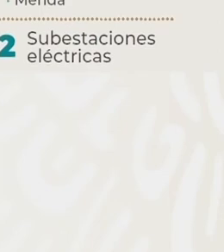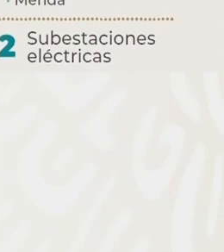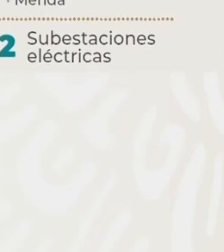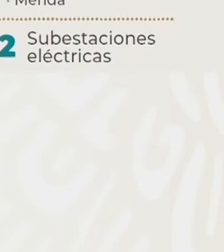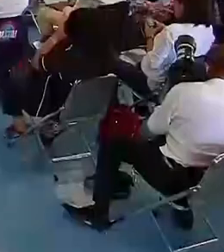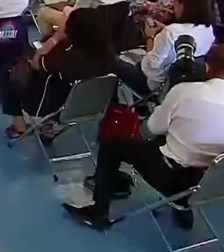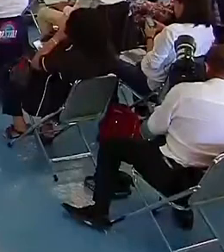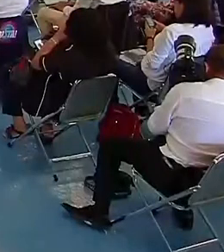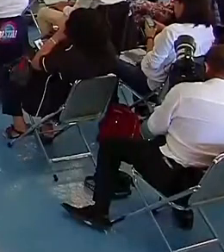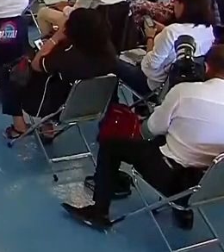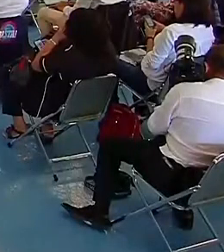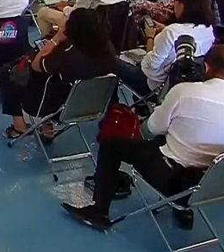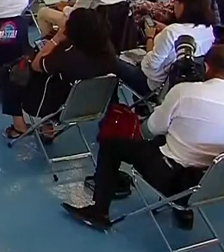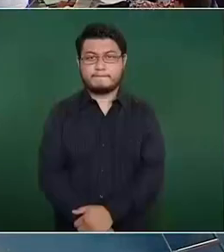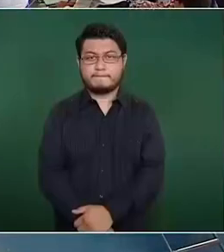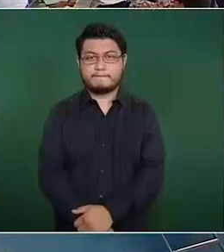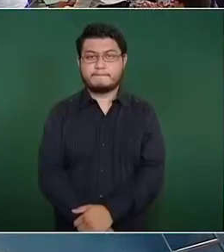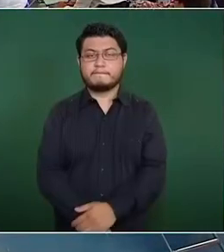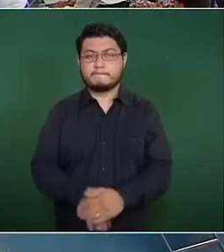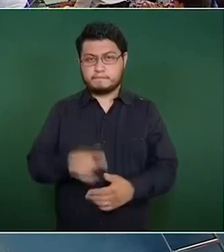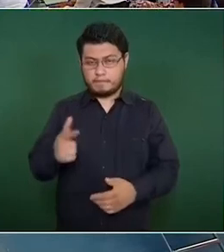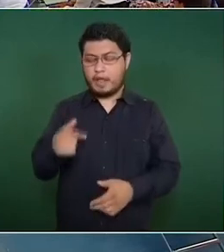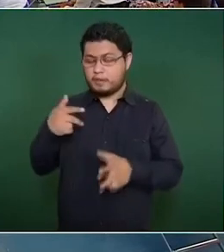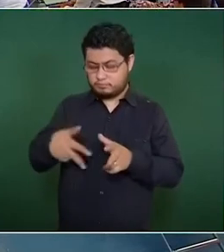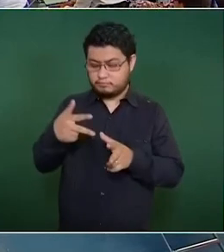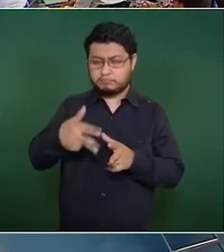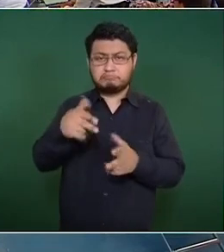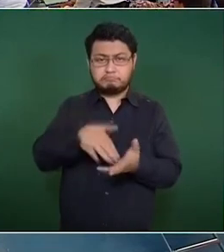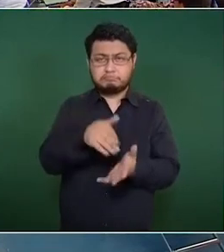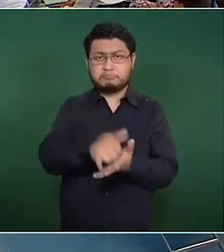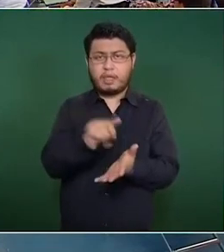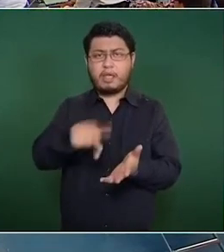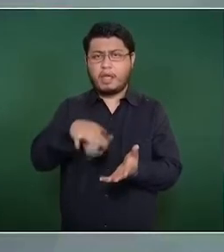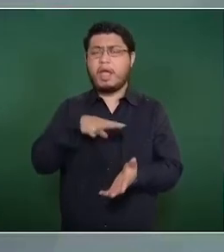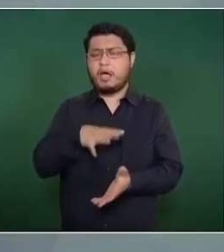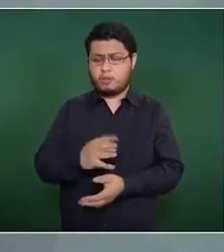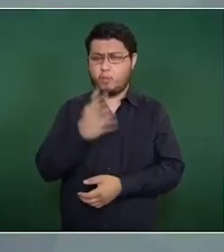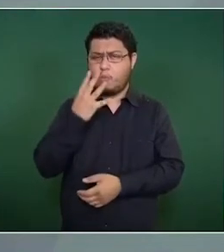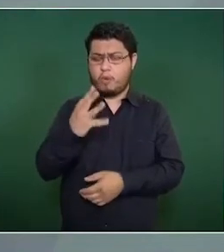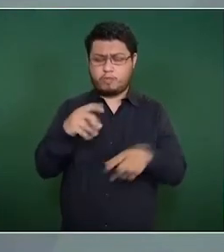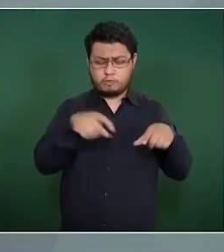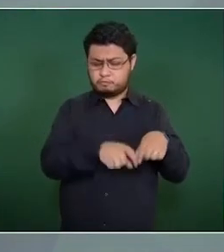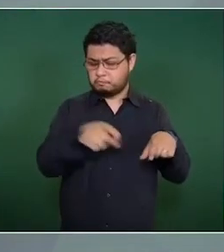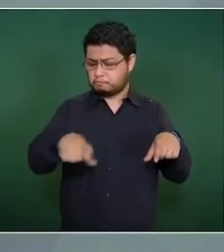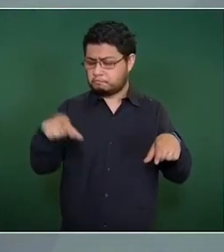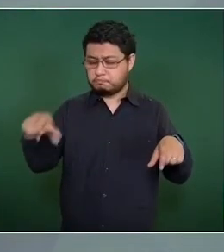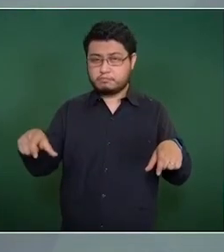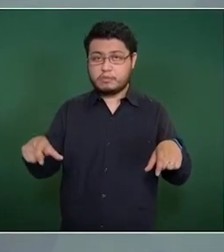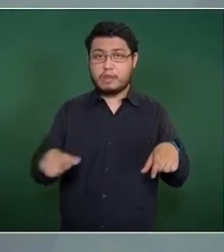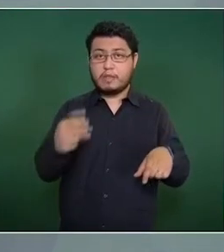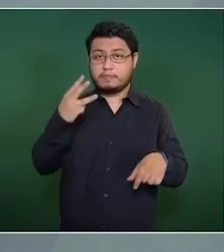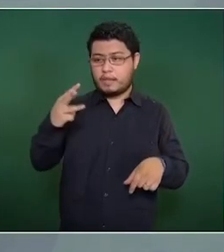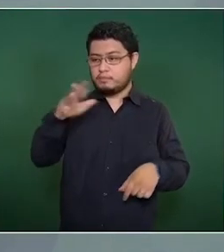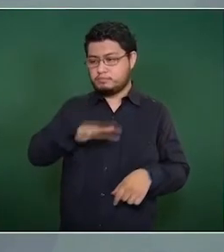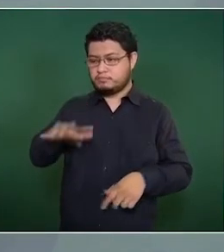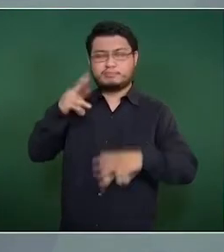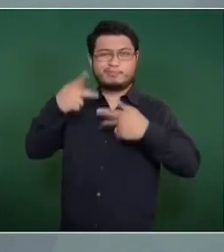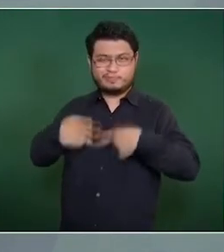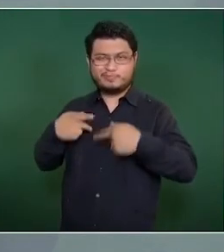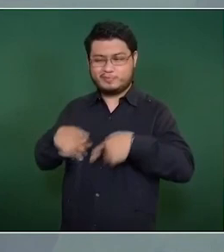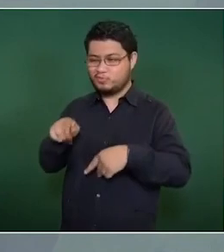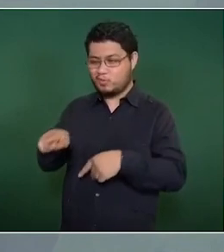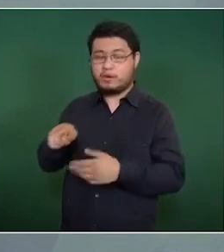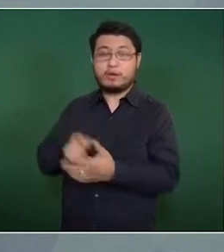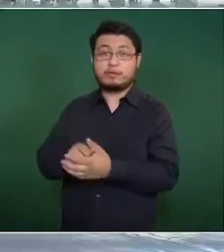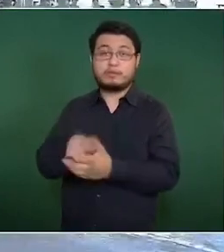localidades. El Tren Maya tendrá en Yucatán cuatro estaciones, tres paraderos, dos bases